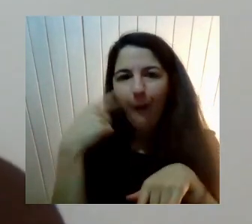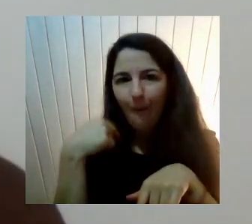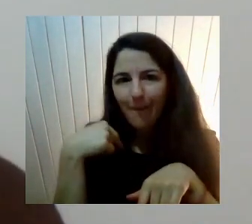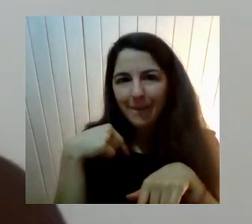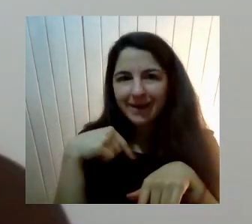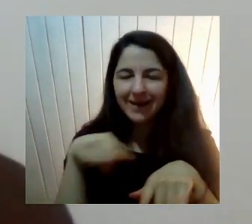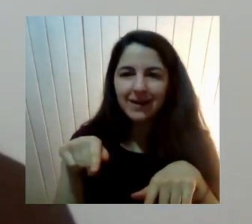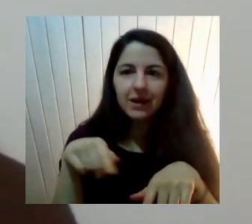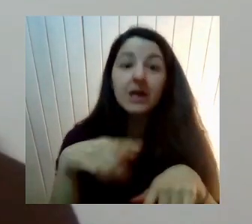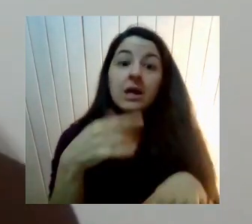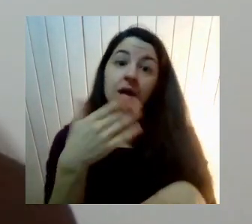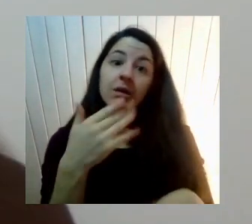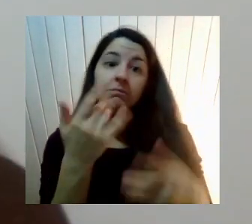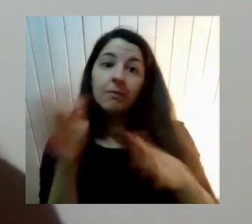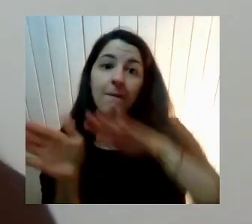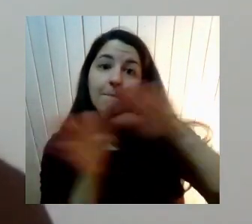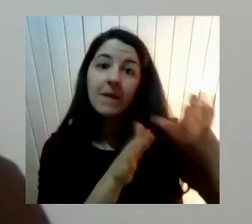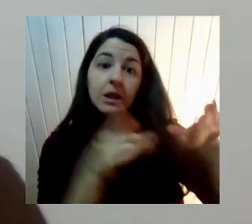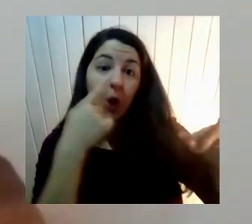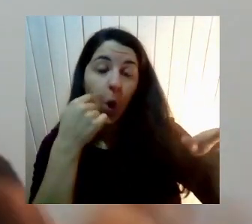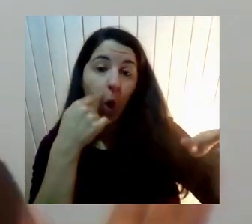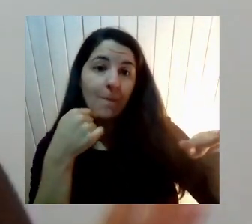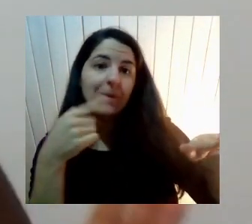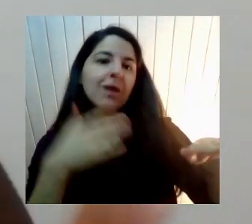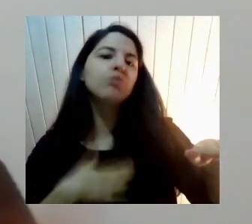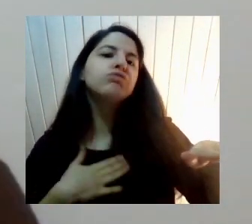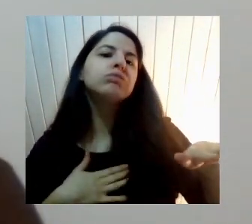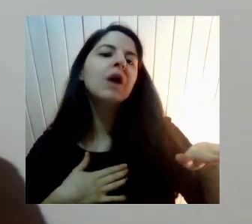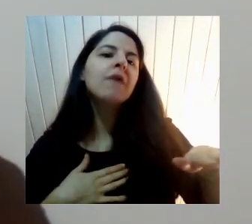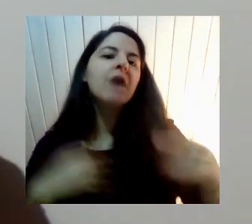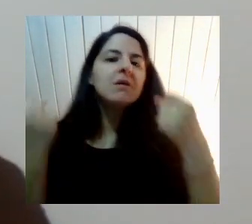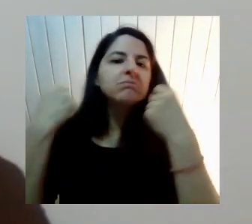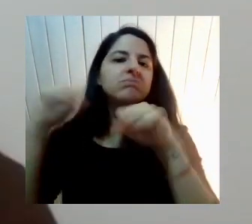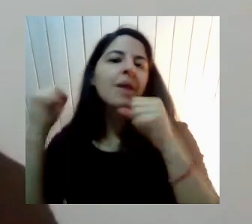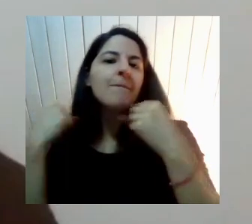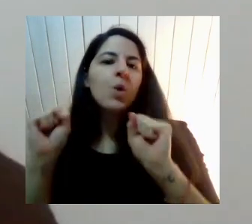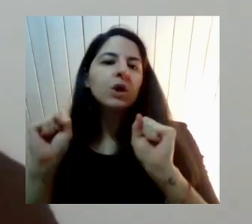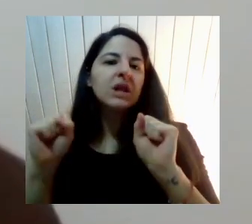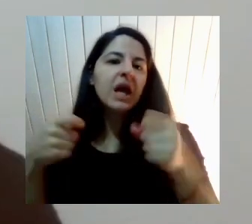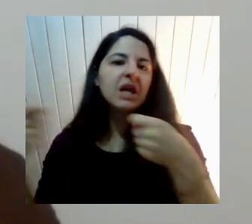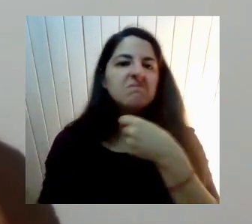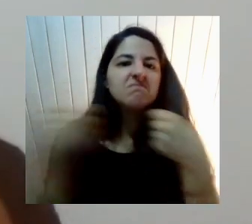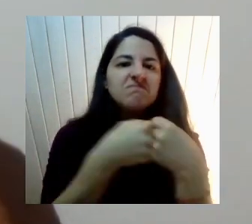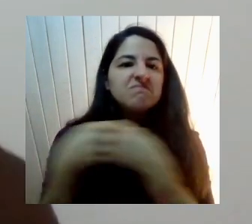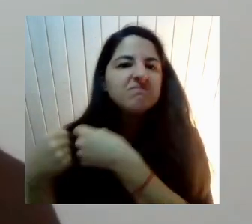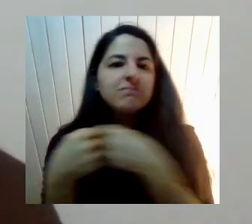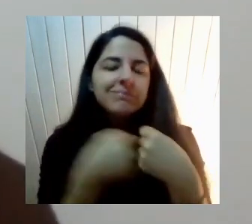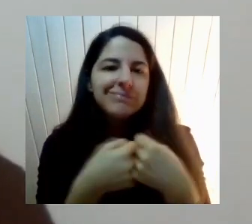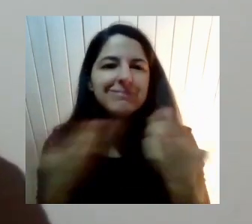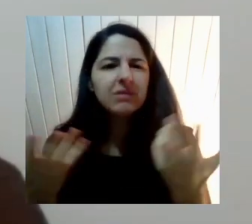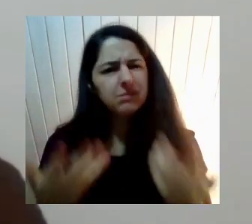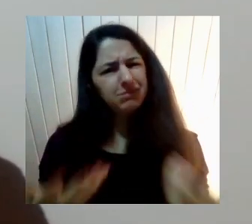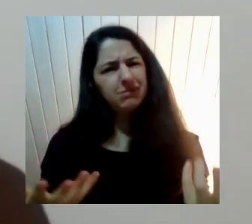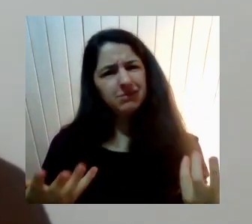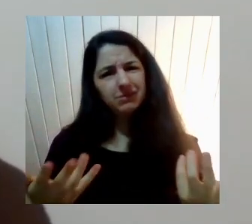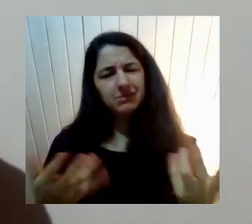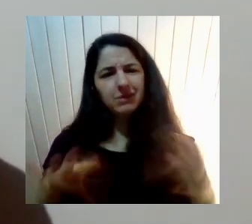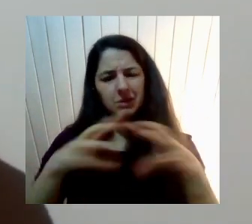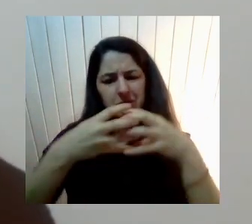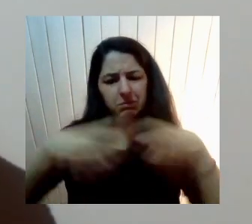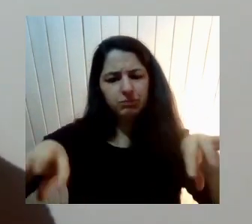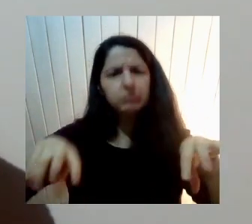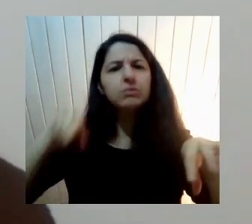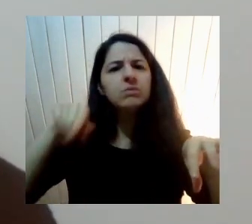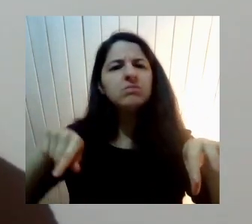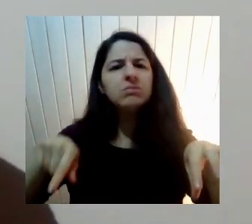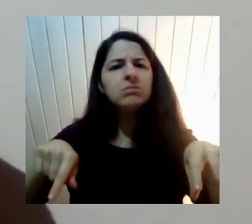competitivos Y pelearse entre ellos Como definiciones Absolutamente Como Muy marcadas De lo que debemos ser